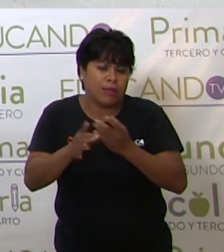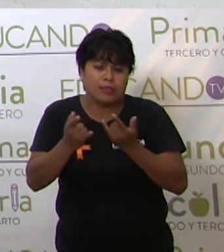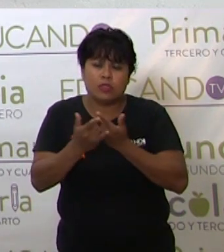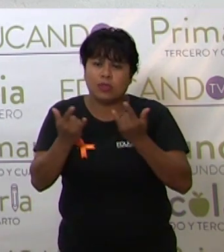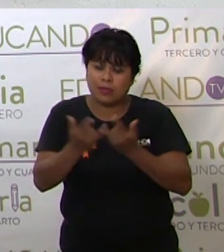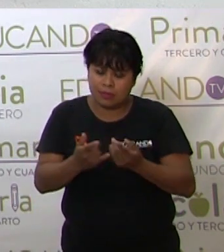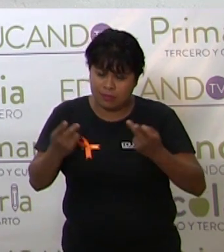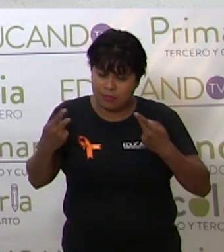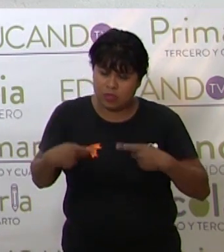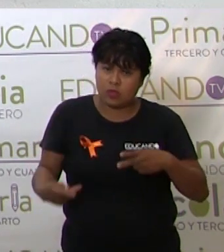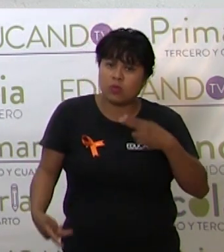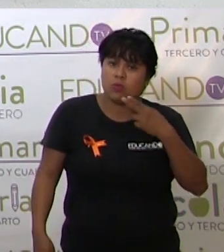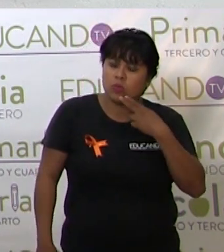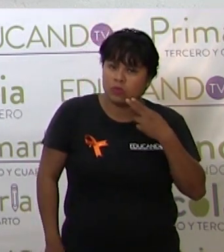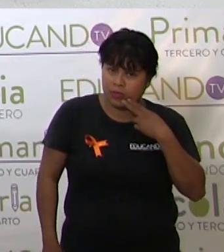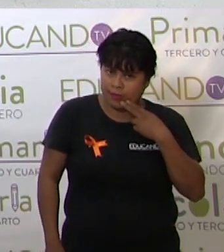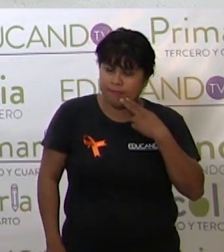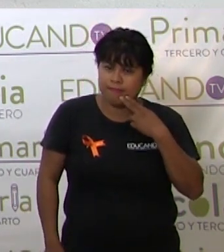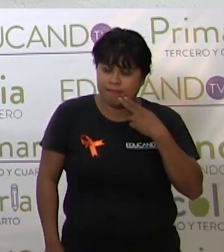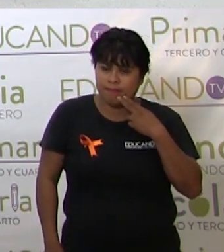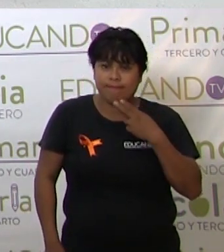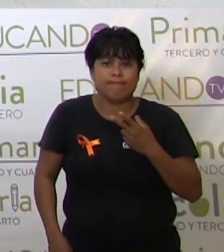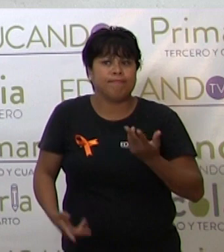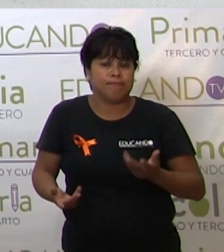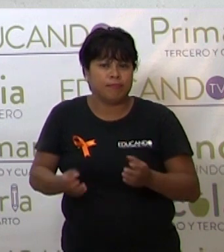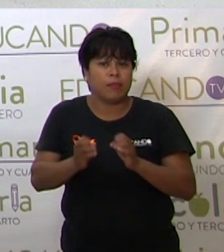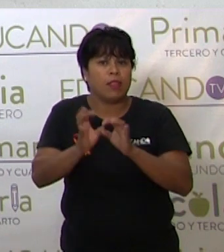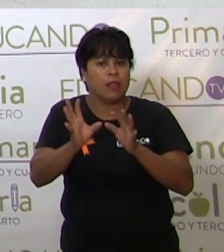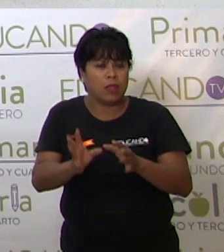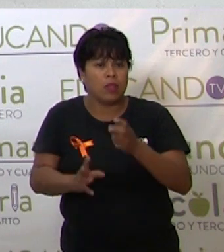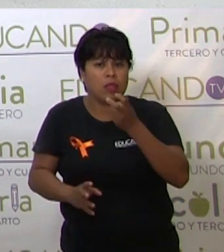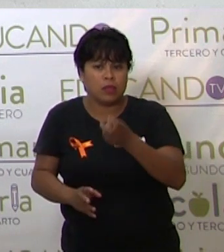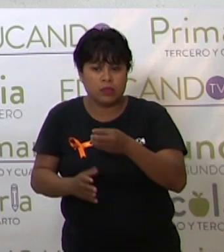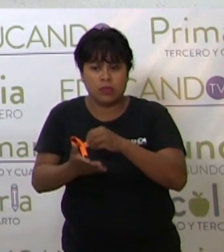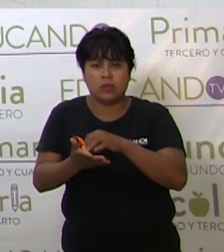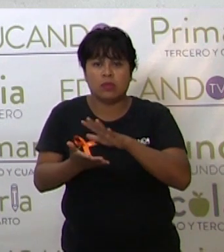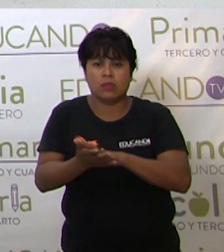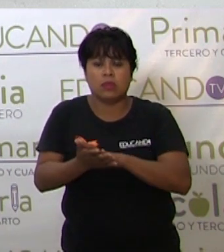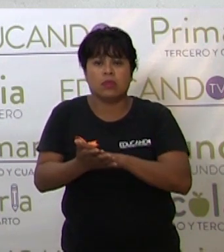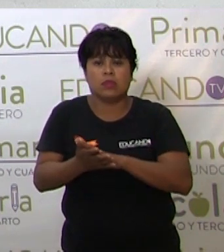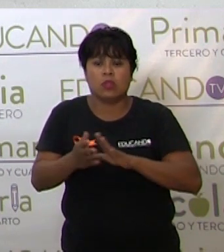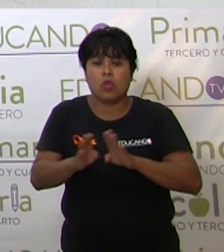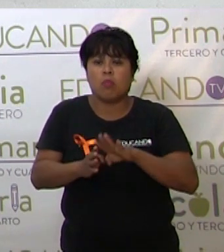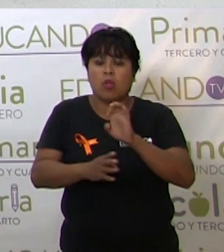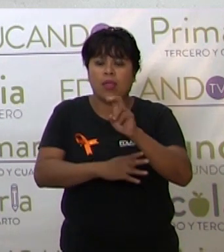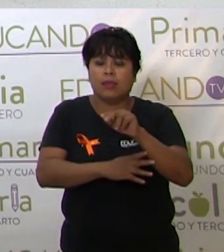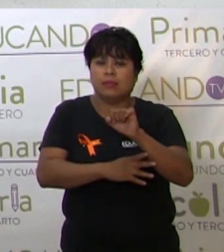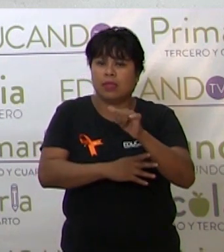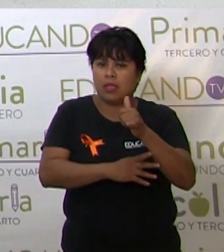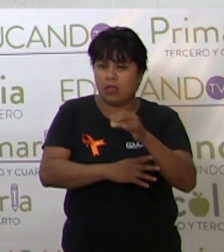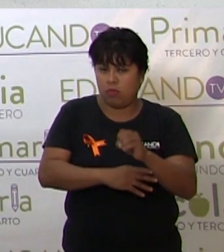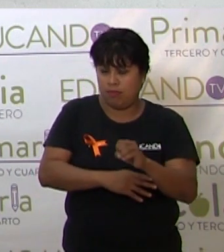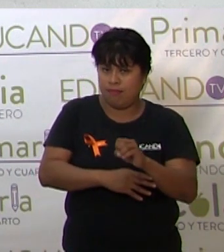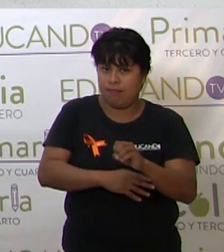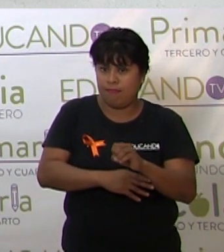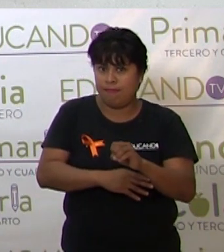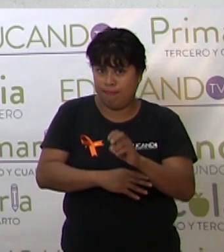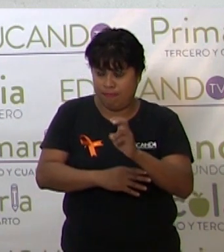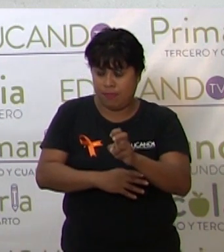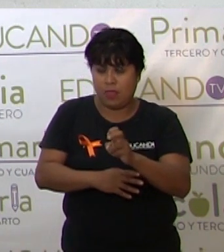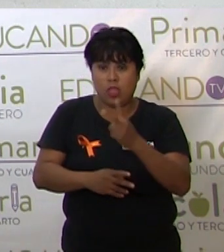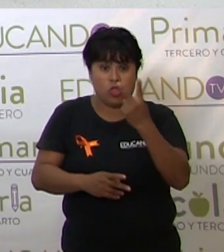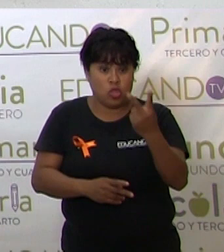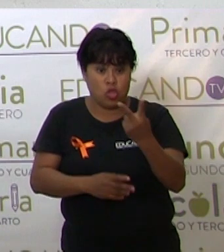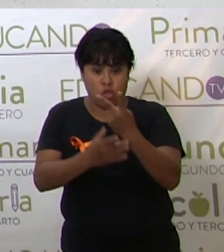historiador usa. Claro que la biografía se escribe en forma de ensayo. Entonces, estas